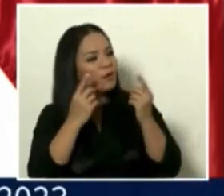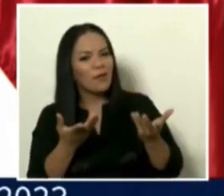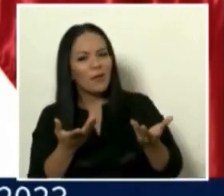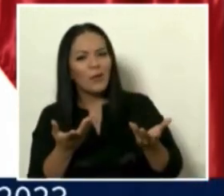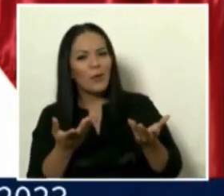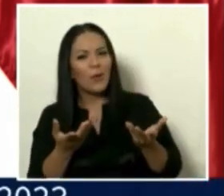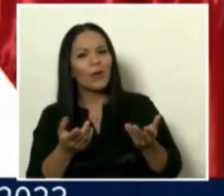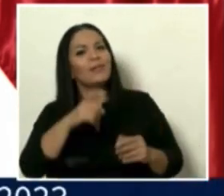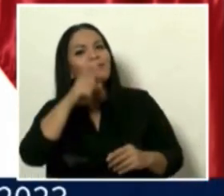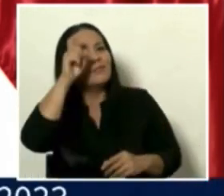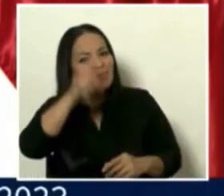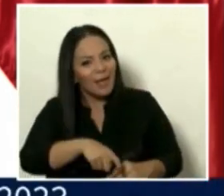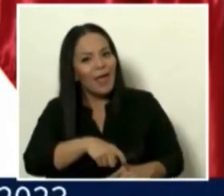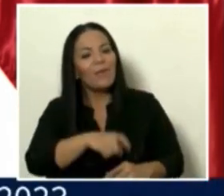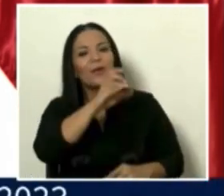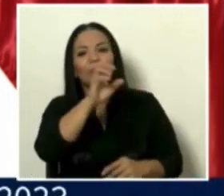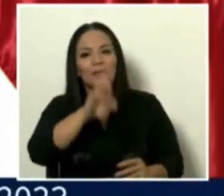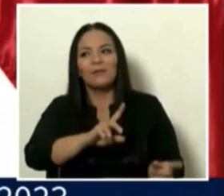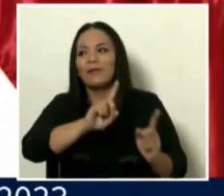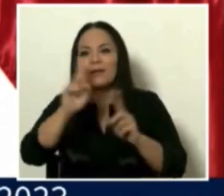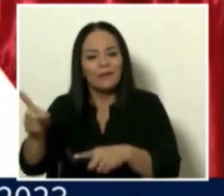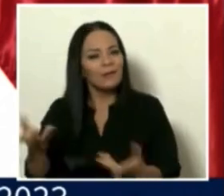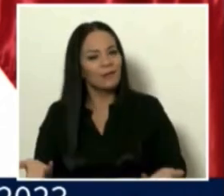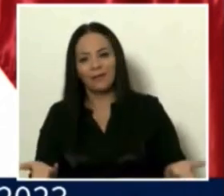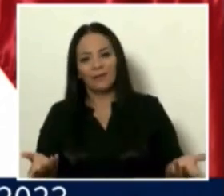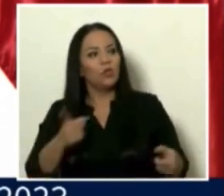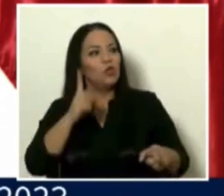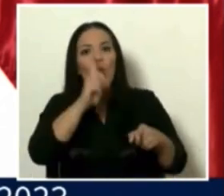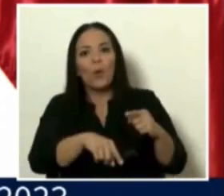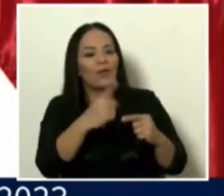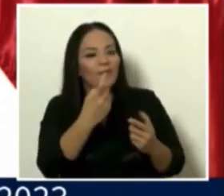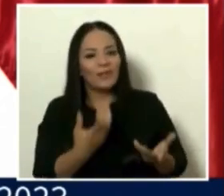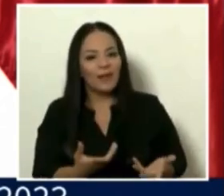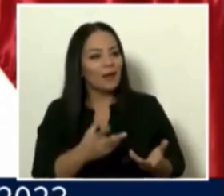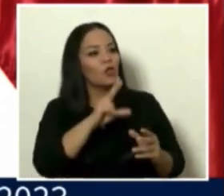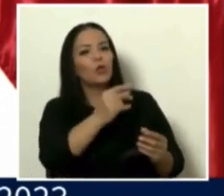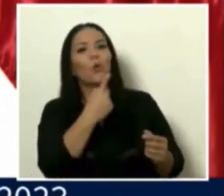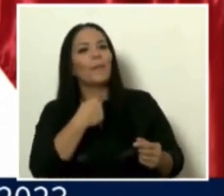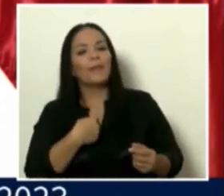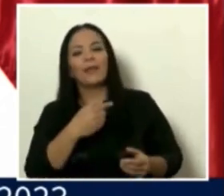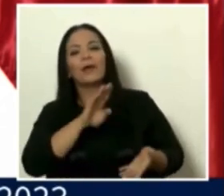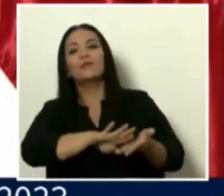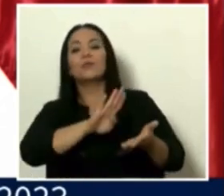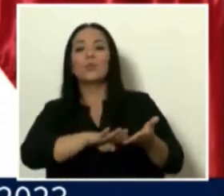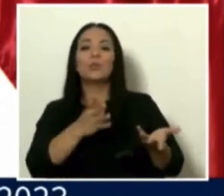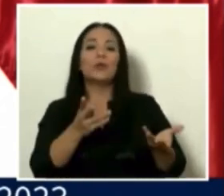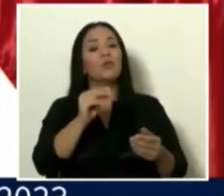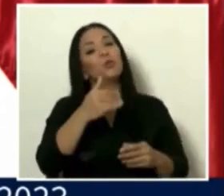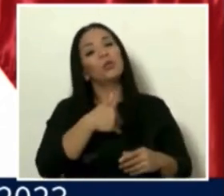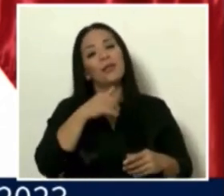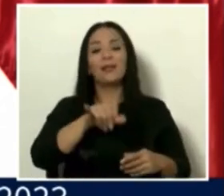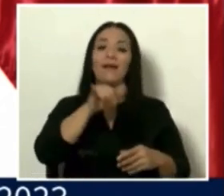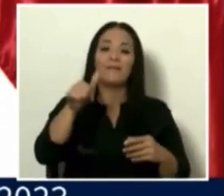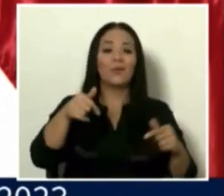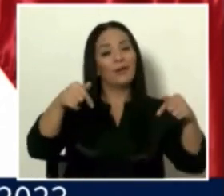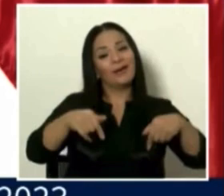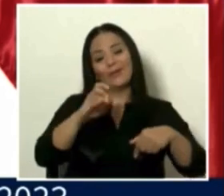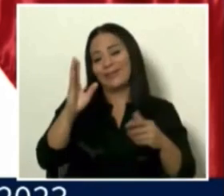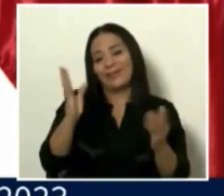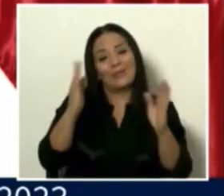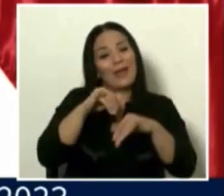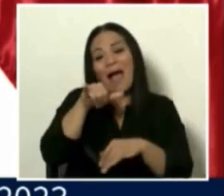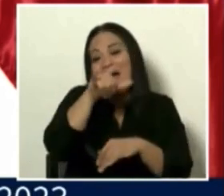Costa Rica. No me dé una excusa de que Costa Rica no tiene avión presidencial, porque somos uno de los que no tenemos,